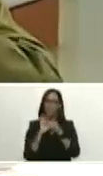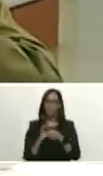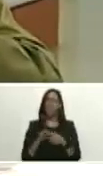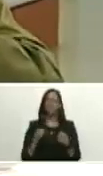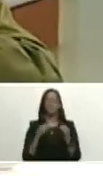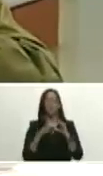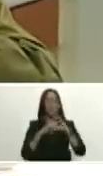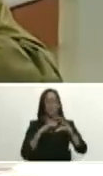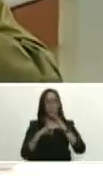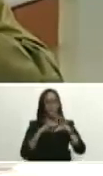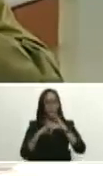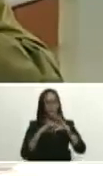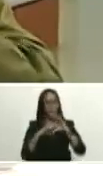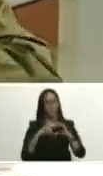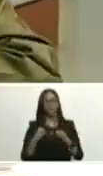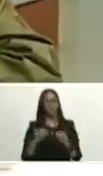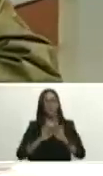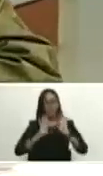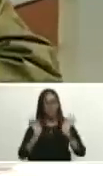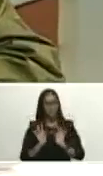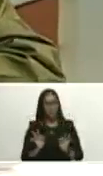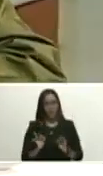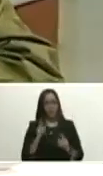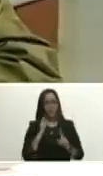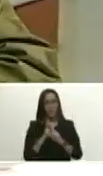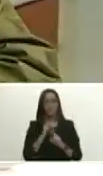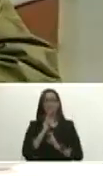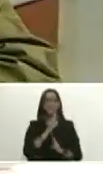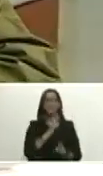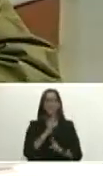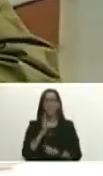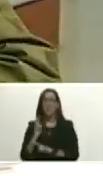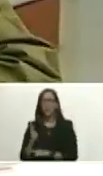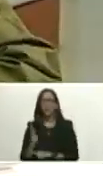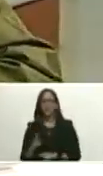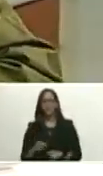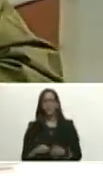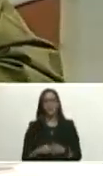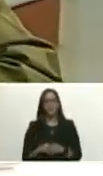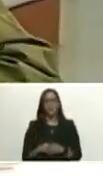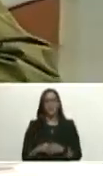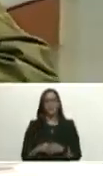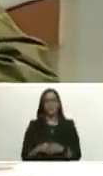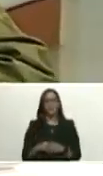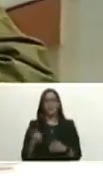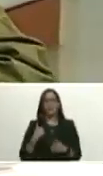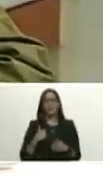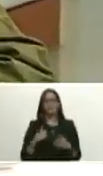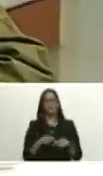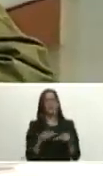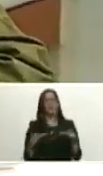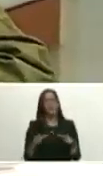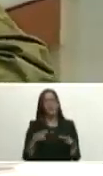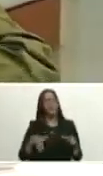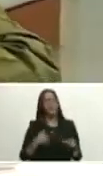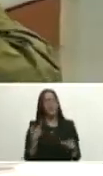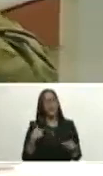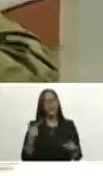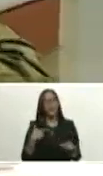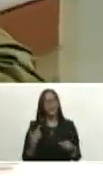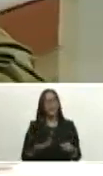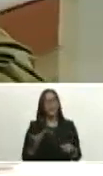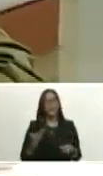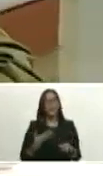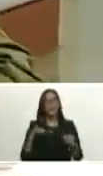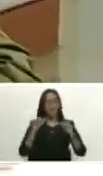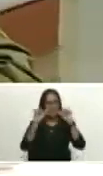comunicarnos directamente y poder darle respuesta oportuna a cualquier incidencia que pueda tener este importante